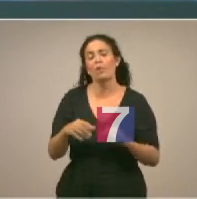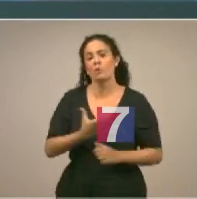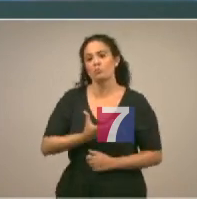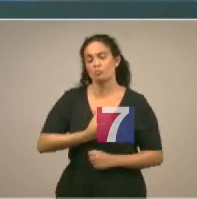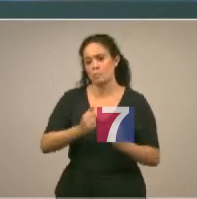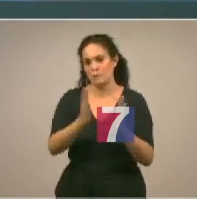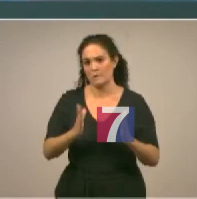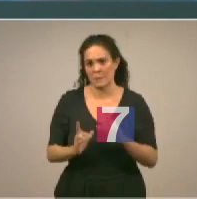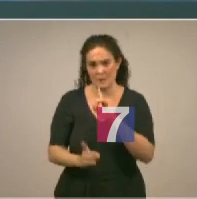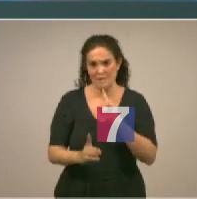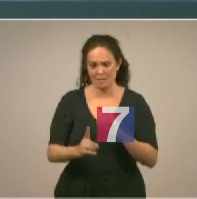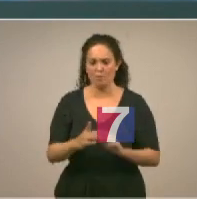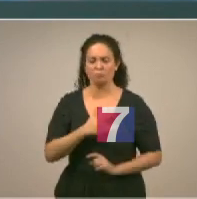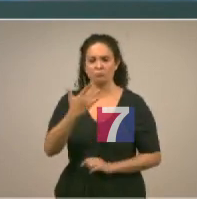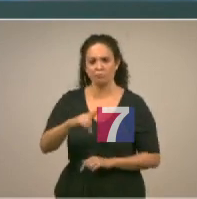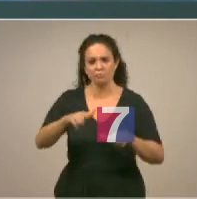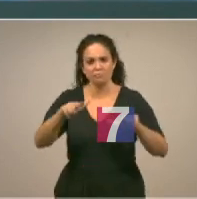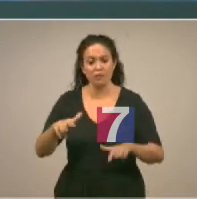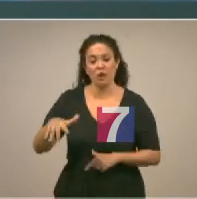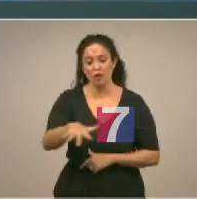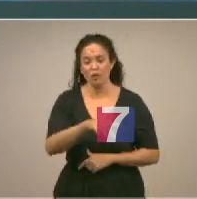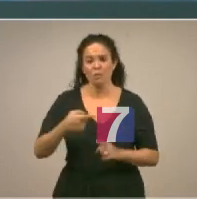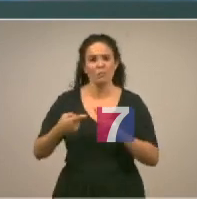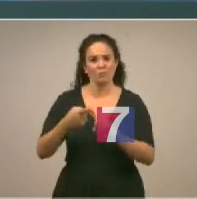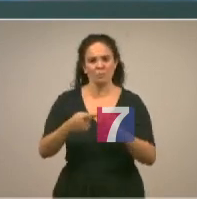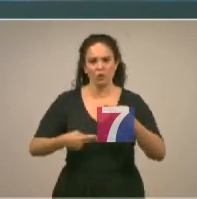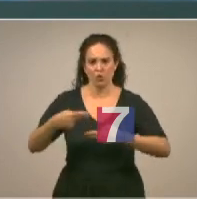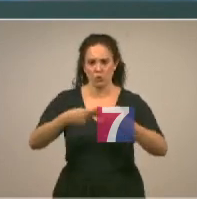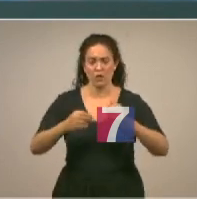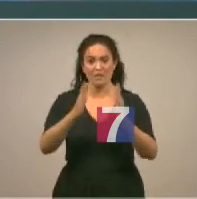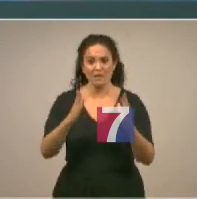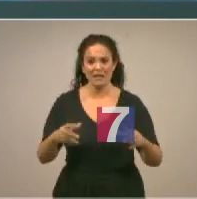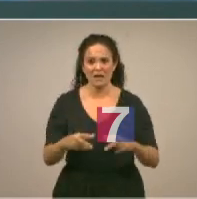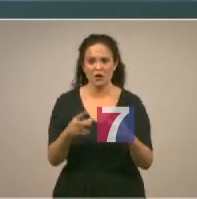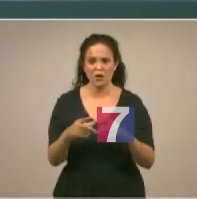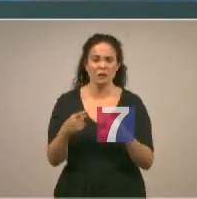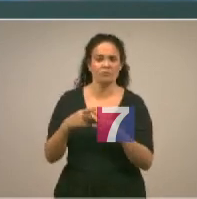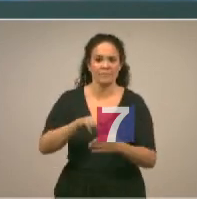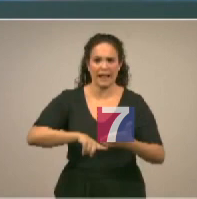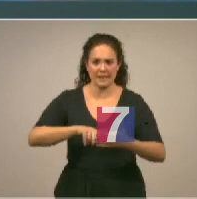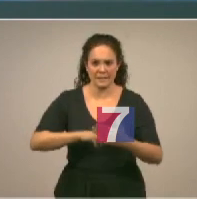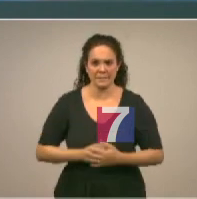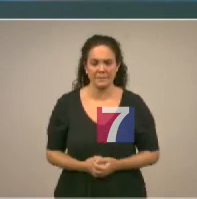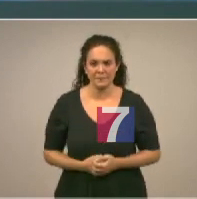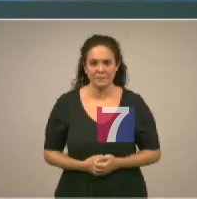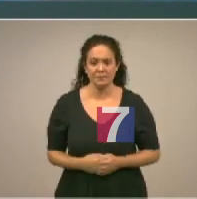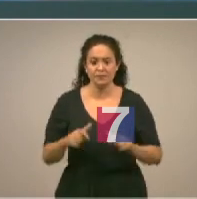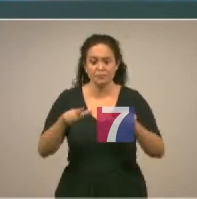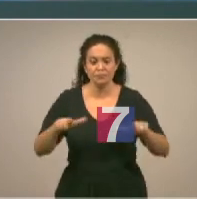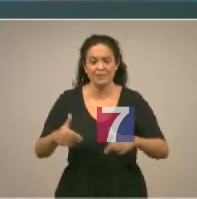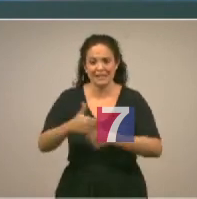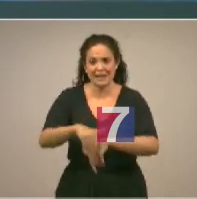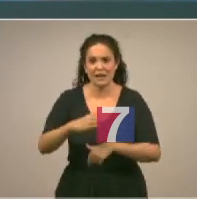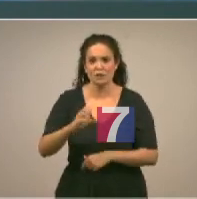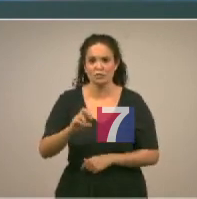Bilbao de un solar destinado a construir viviendas sociales de arrendamiento se trata de un solar en la calle